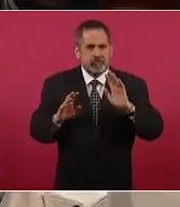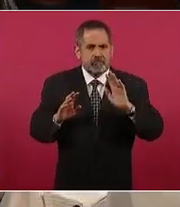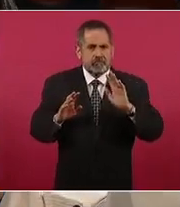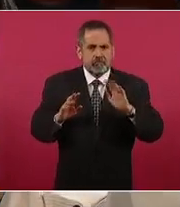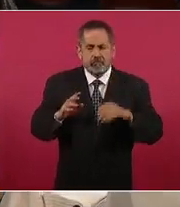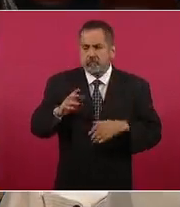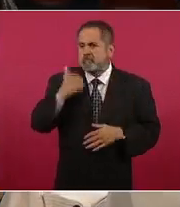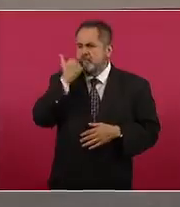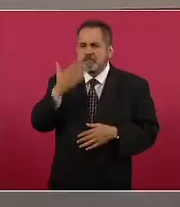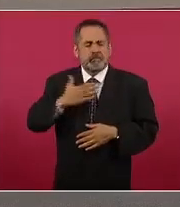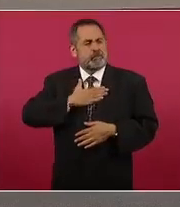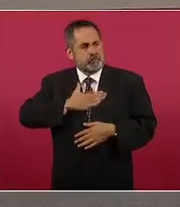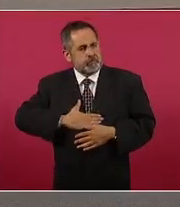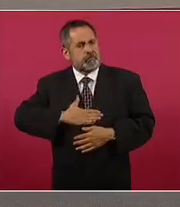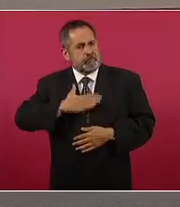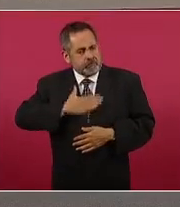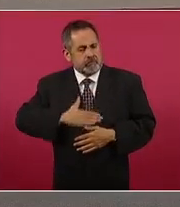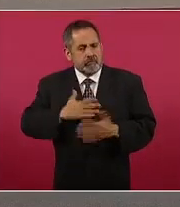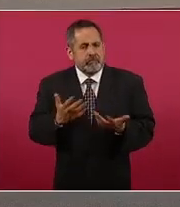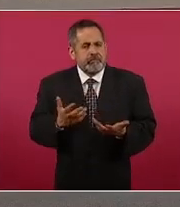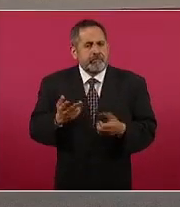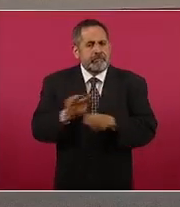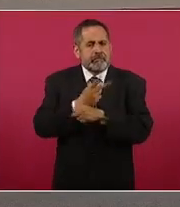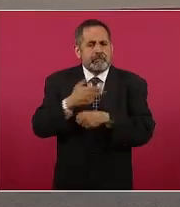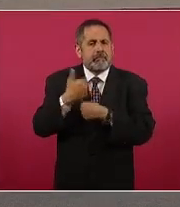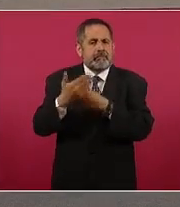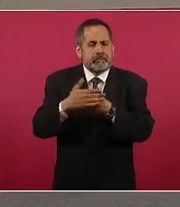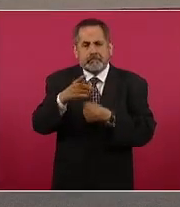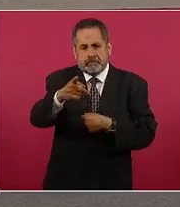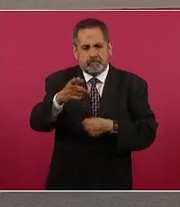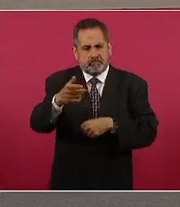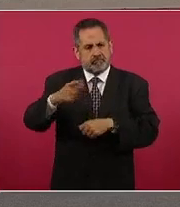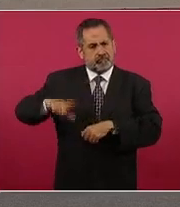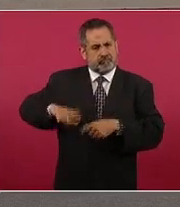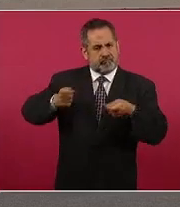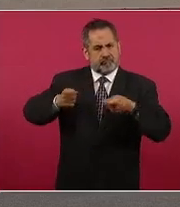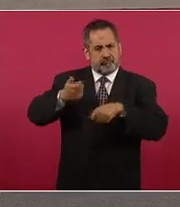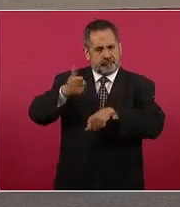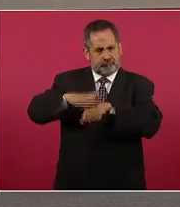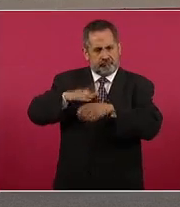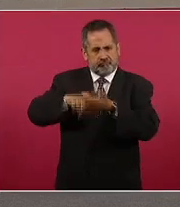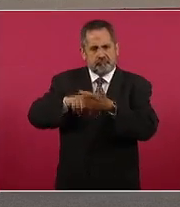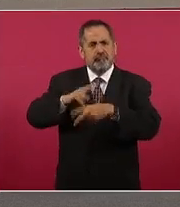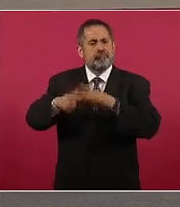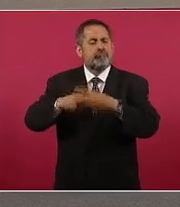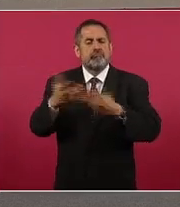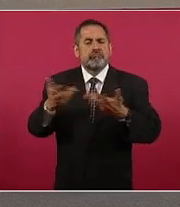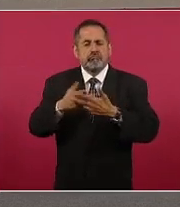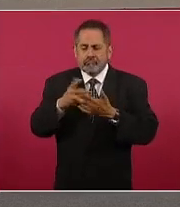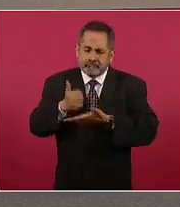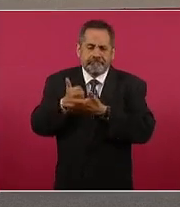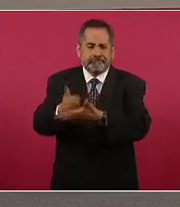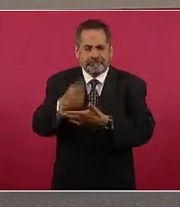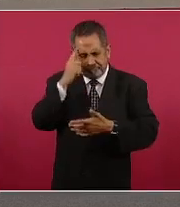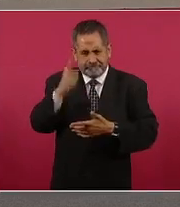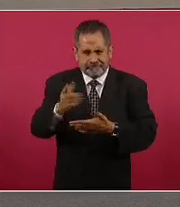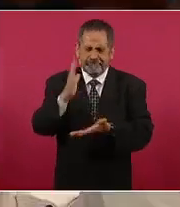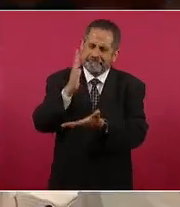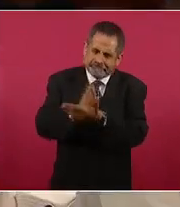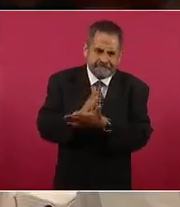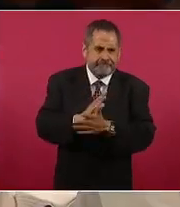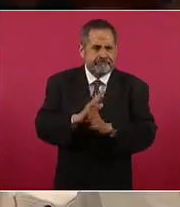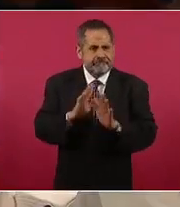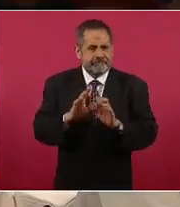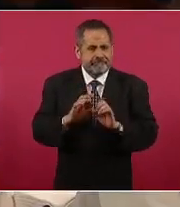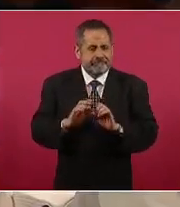buscando justicia que va a ser su administración para facilitar que se pare la impunidad